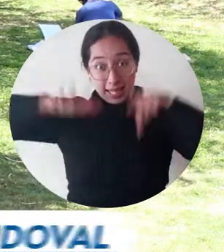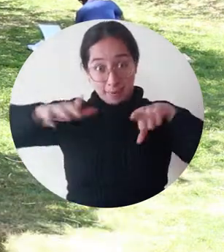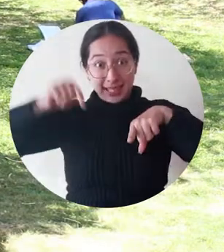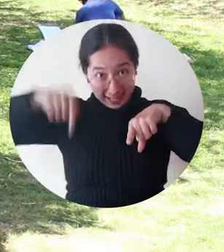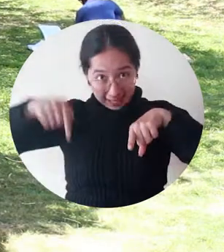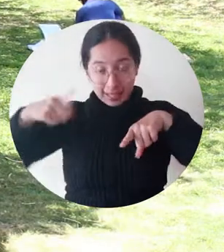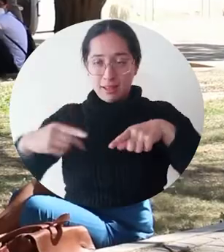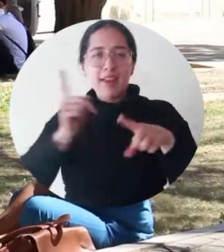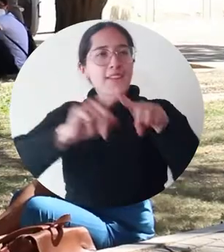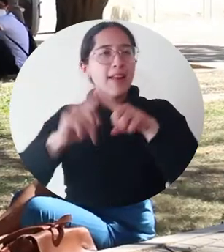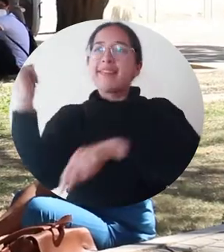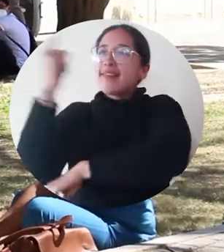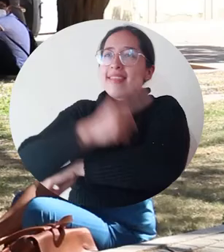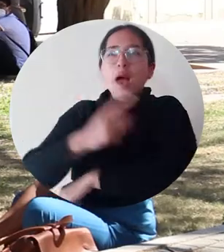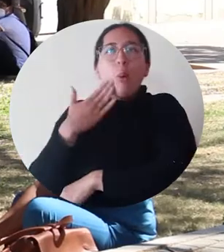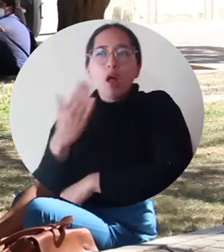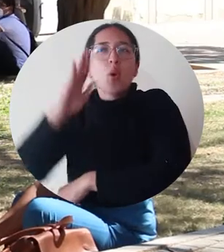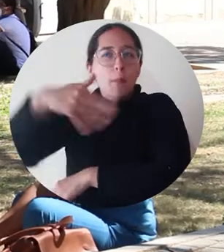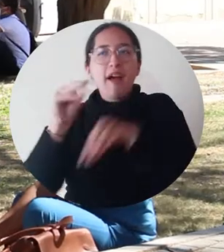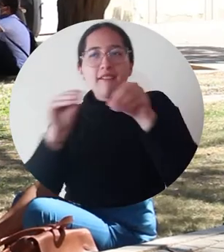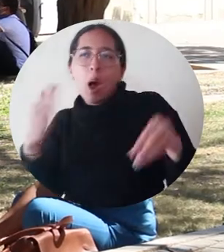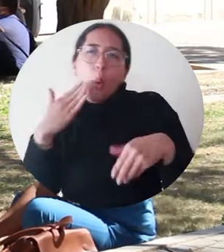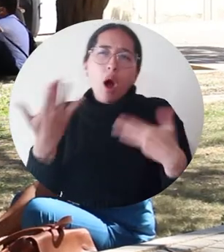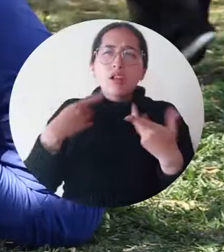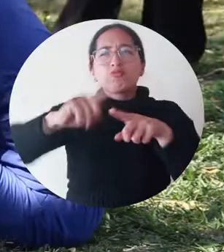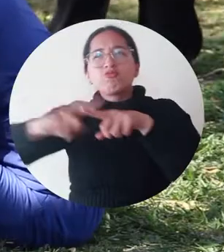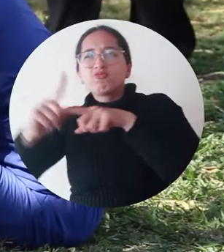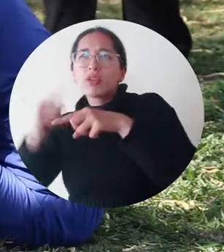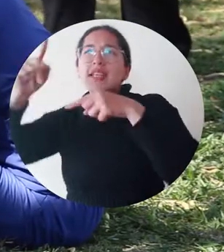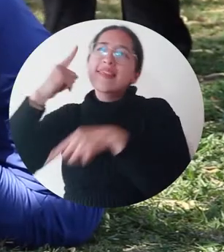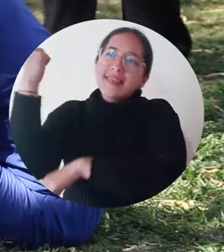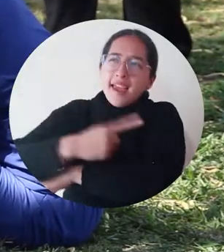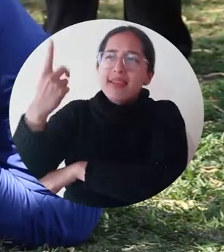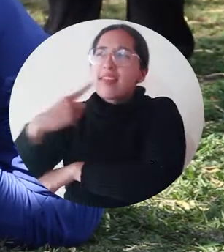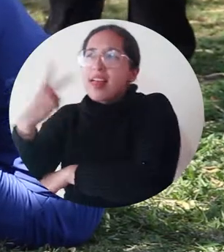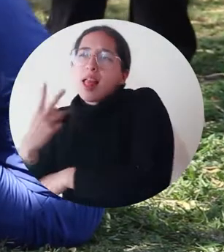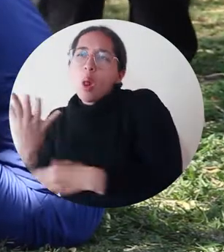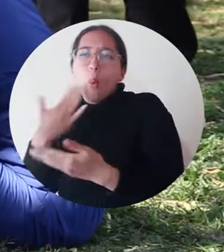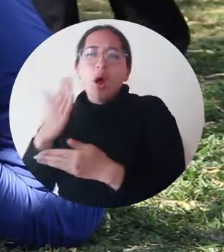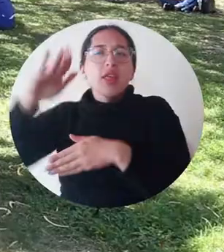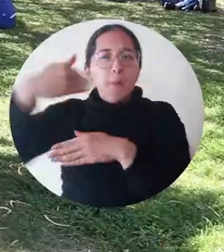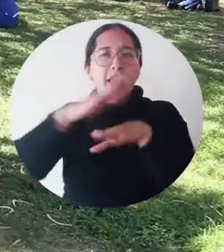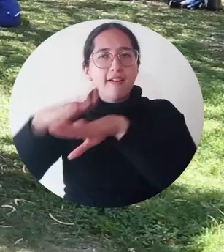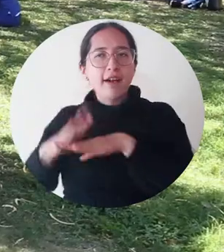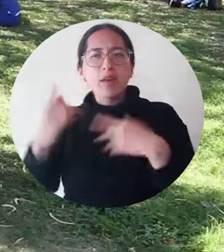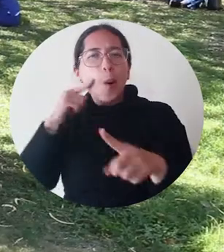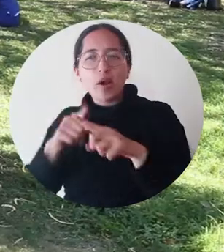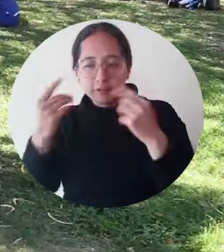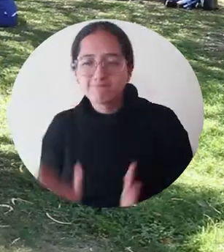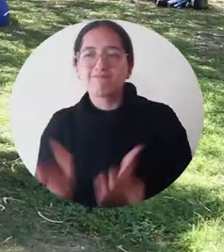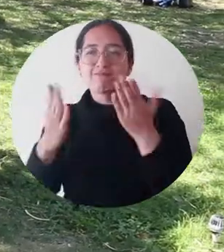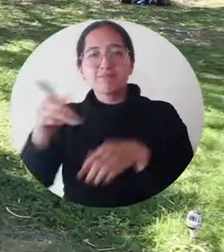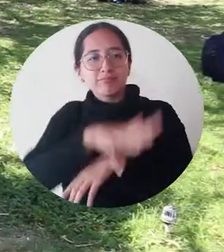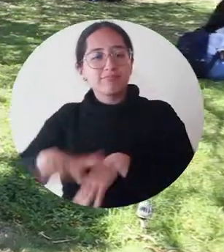mental a toda la comunidad. Unimagdalena realizará varias jornadas durante el semestre en aras de detectar, disminuir y mitigar riesgos para la